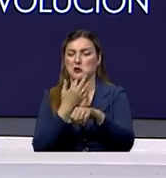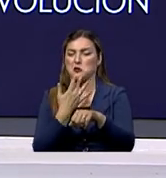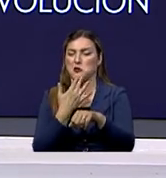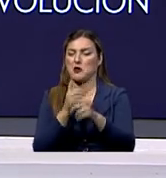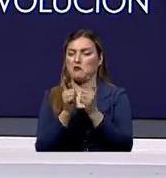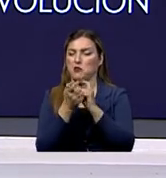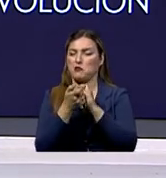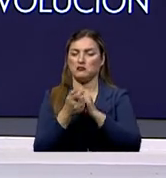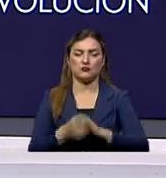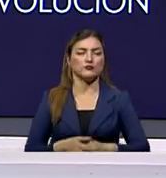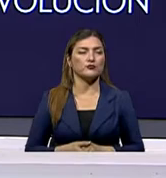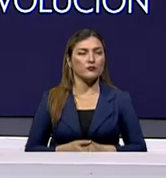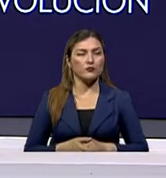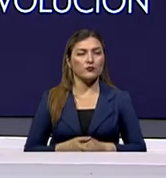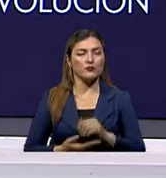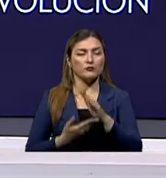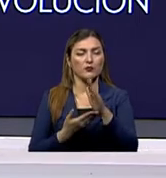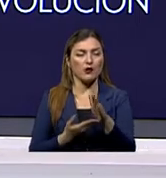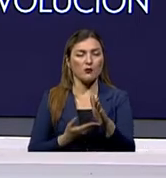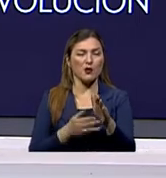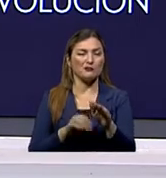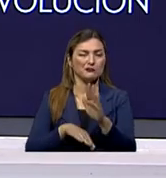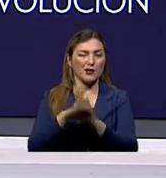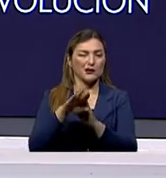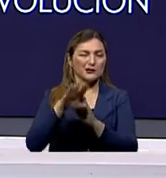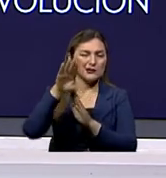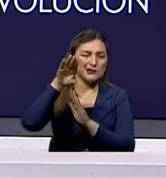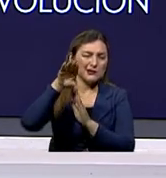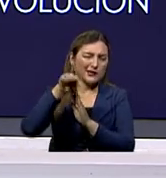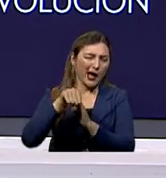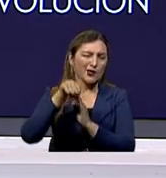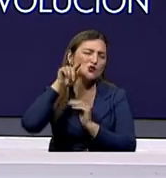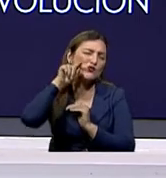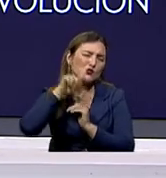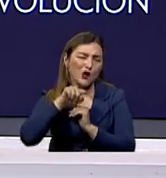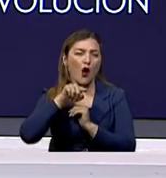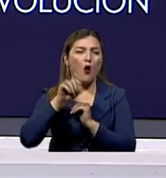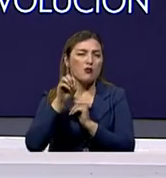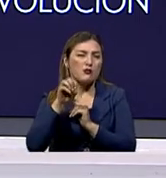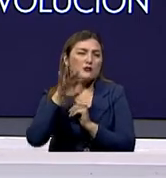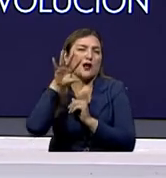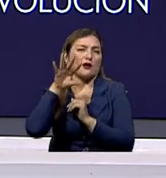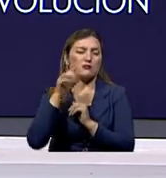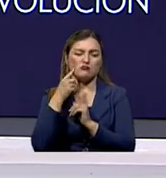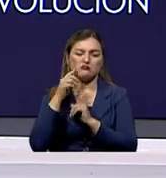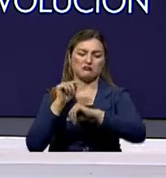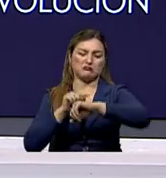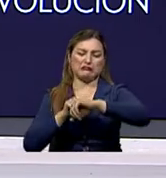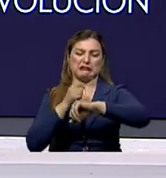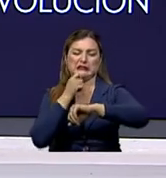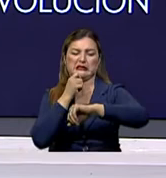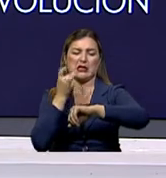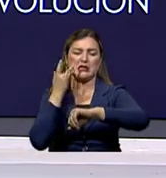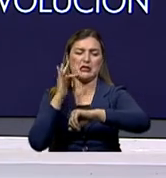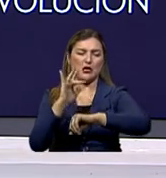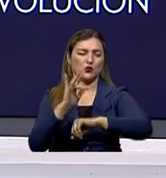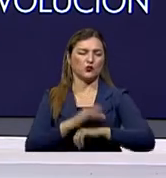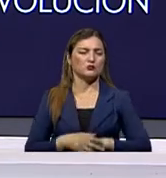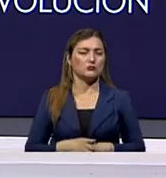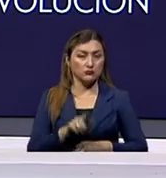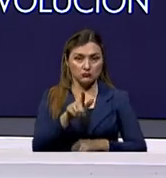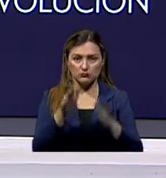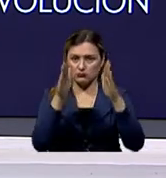Vean ustedes que hay lunares que se vuelven más oscuros, otros se vuelven un poco más claros, pero nos llaman la atención y nosotros somos quienes tenemos que estar